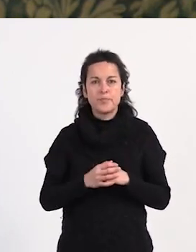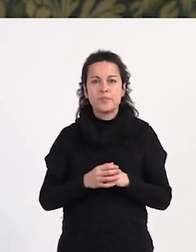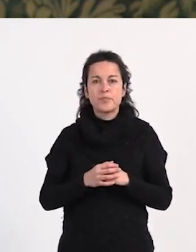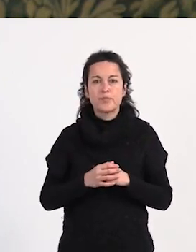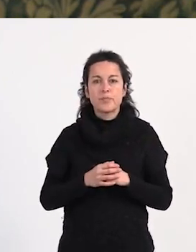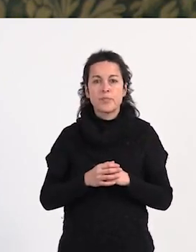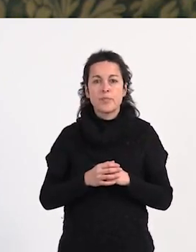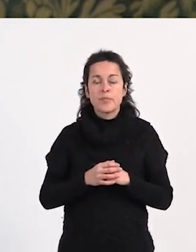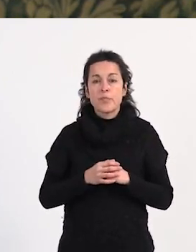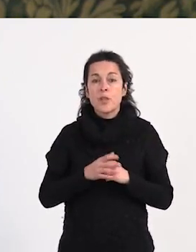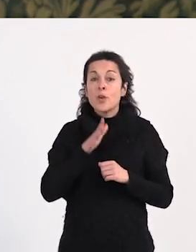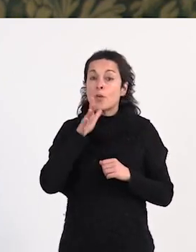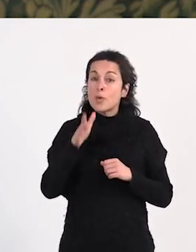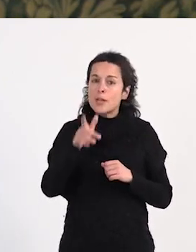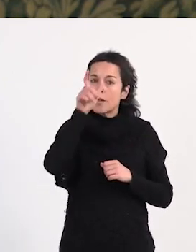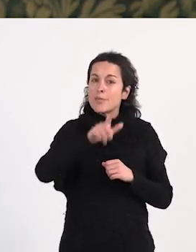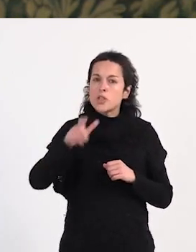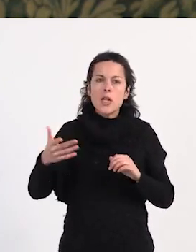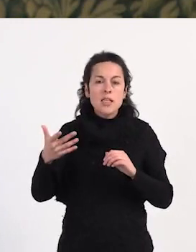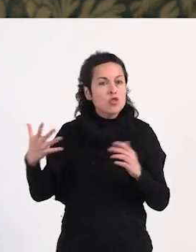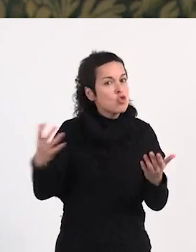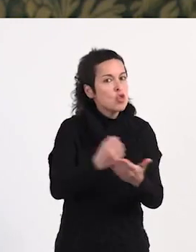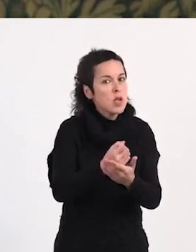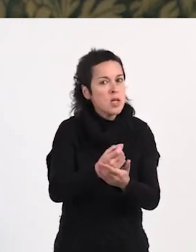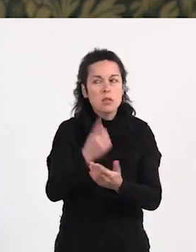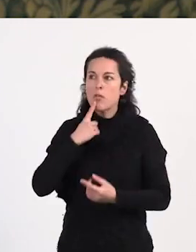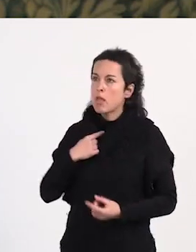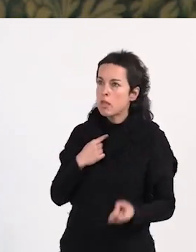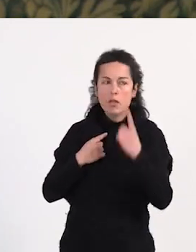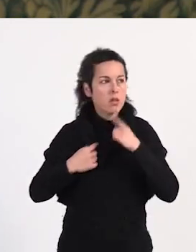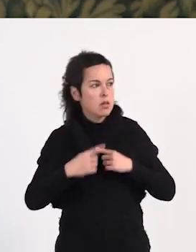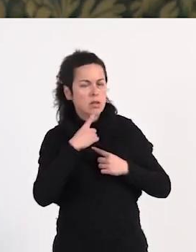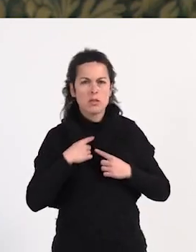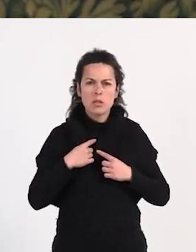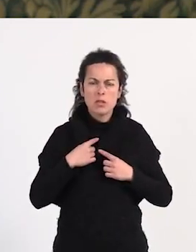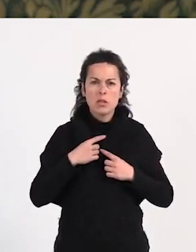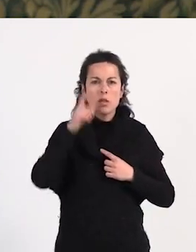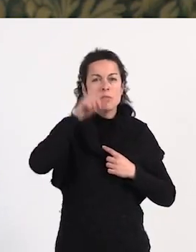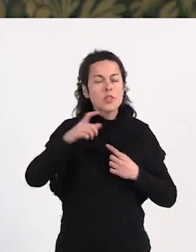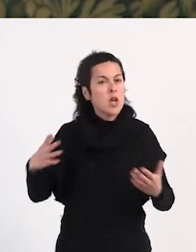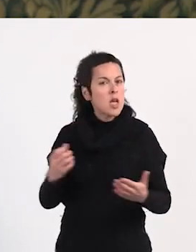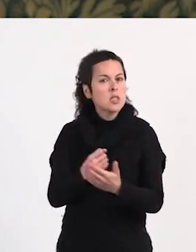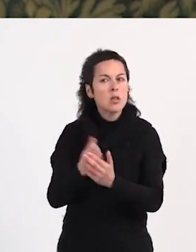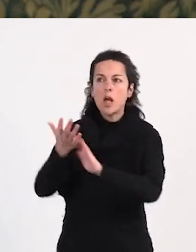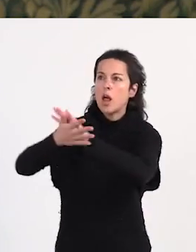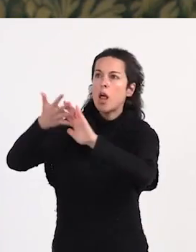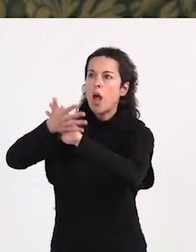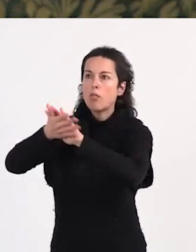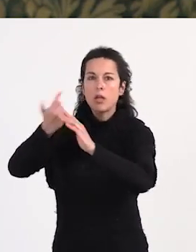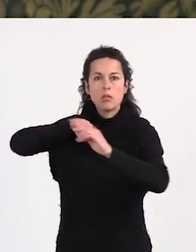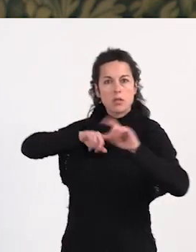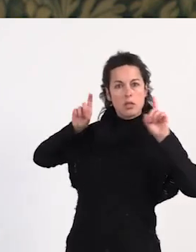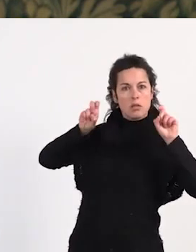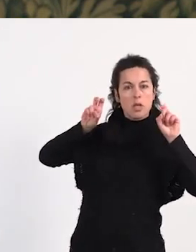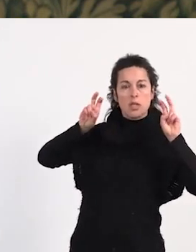Porque todo el mundo tiene algo que decirnos. Todo el mundo nos habla, todo el mundo habla de nosotras, pero no nos